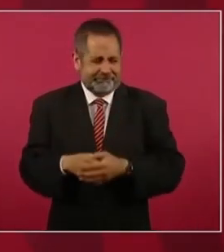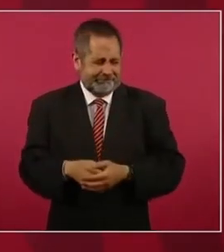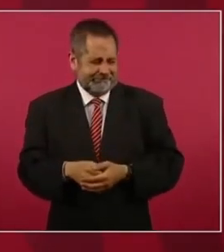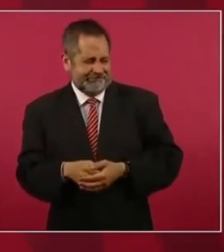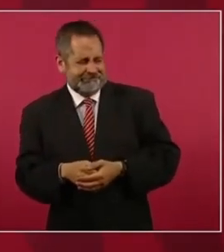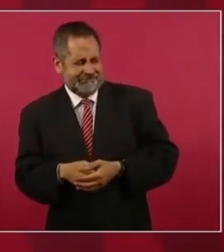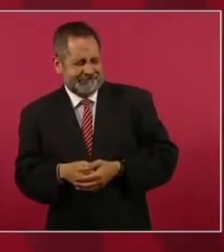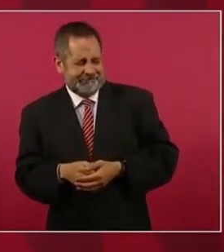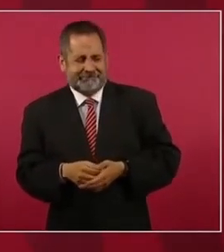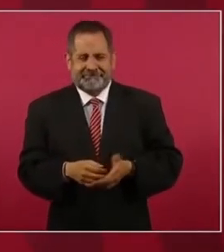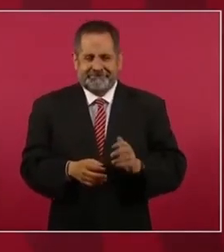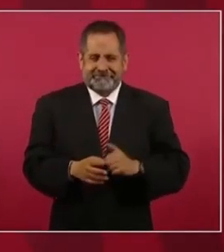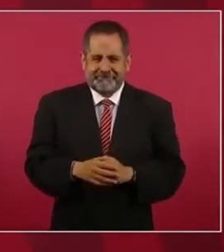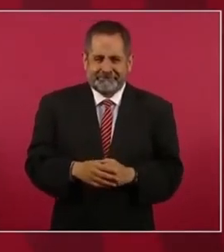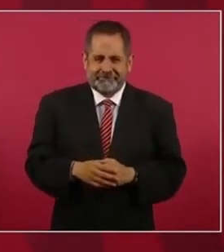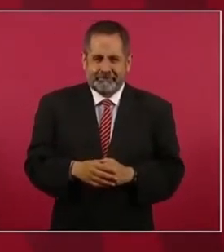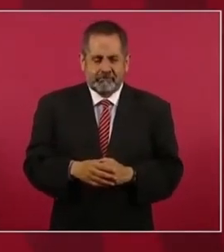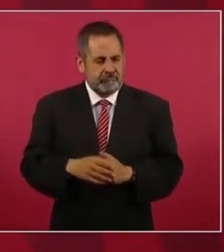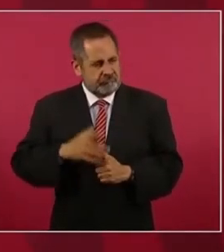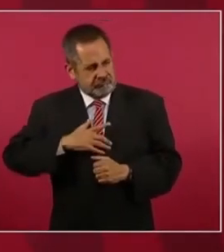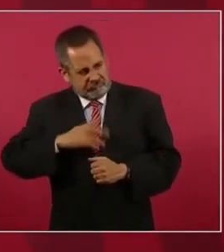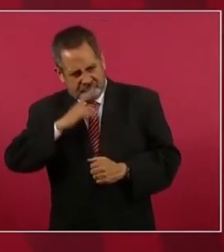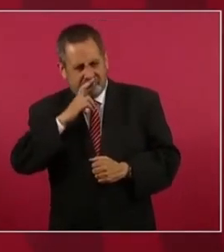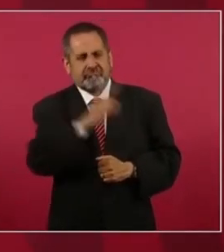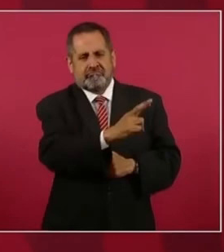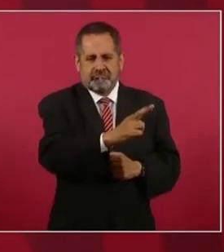y se llevó su respuesta